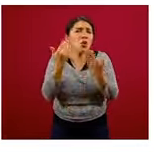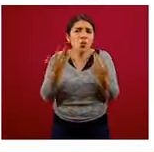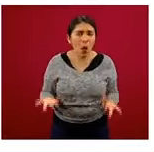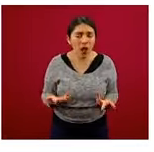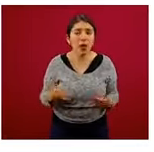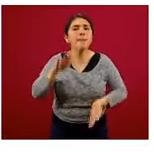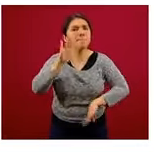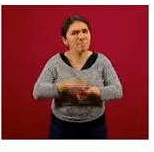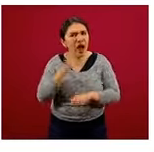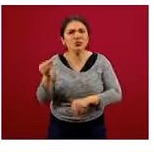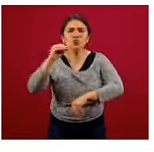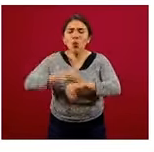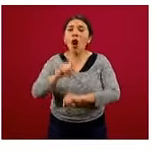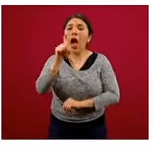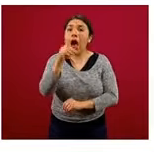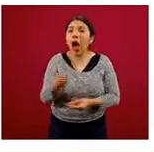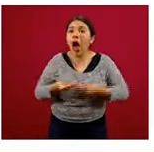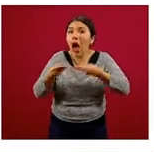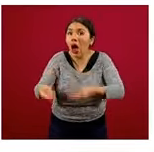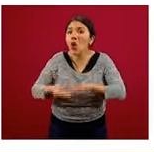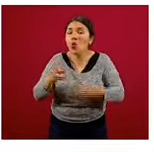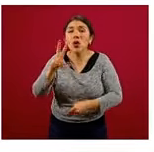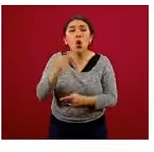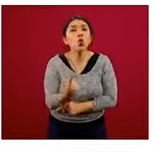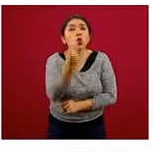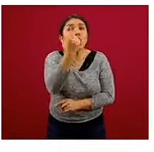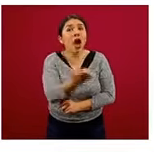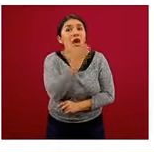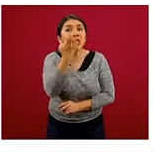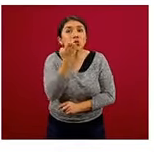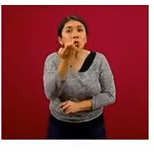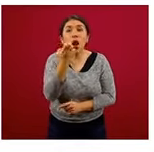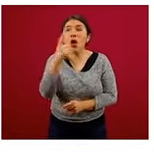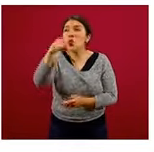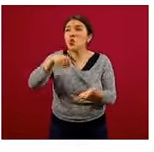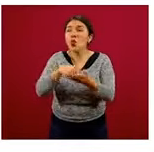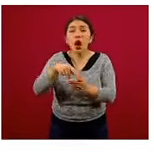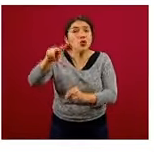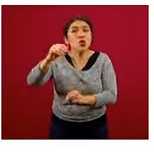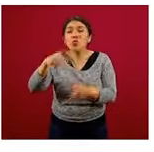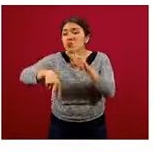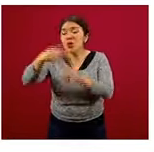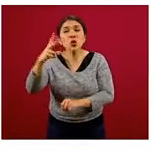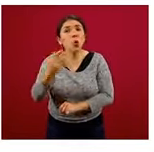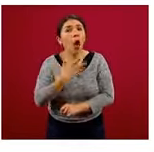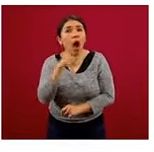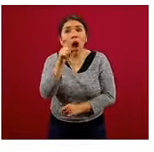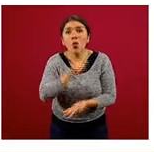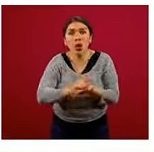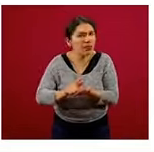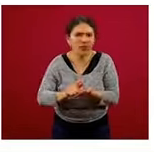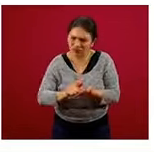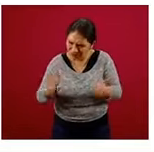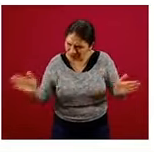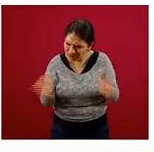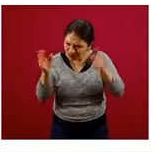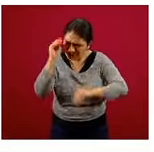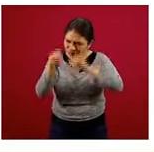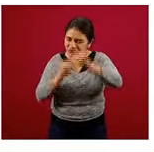Aumentar la disponibilidad de agua potable, que no haya una sola escuela donde no haya agua potable. Y también ya el secretario